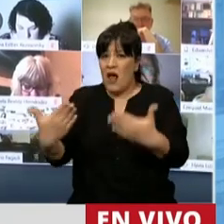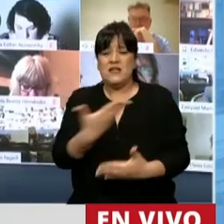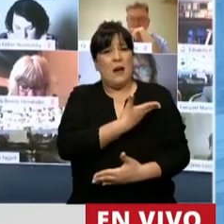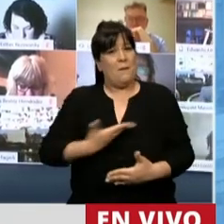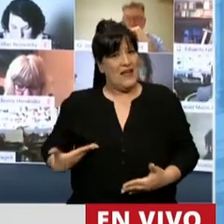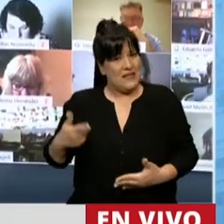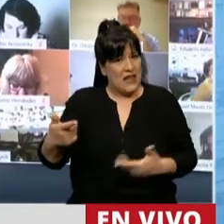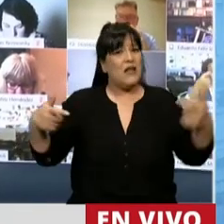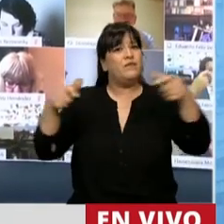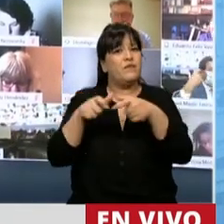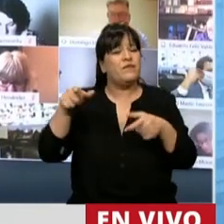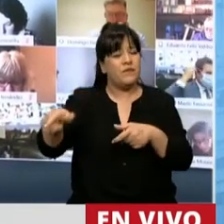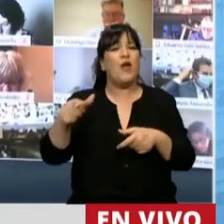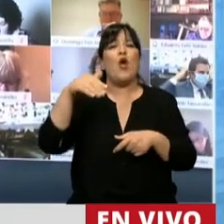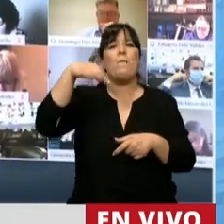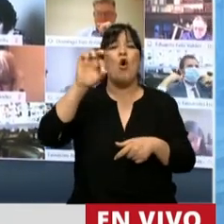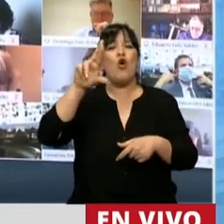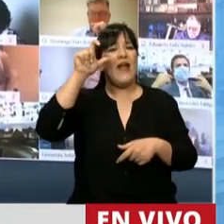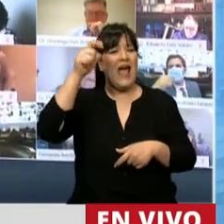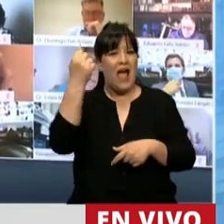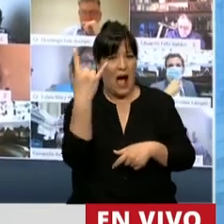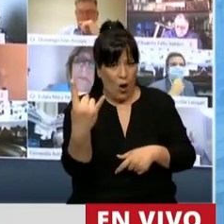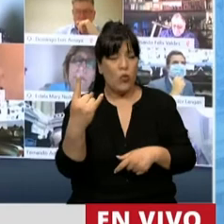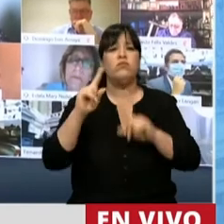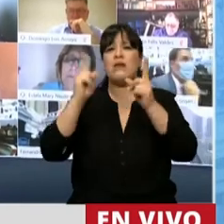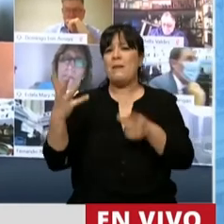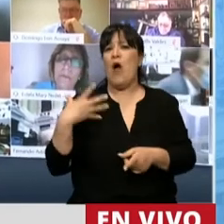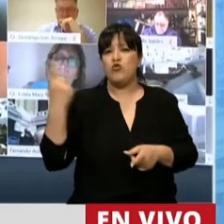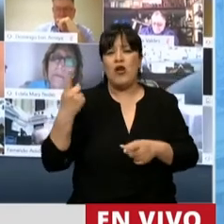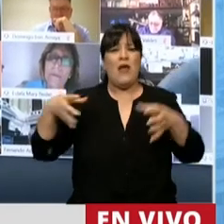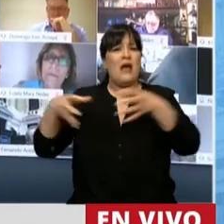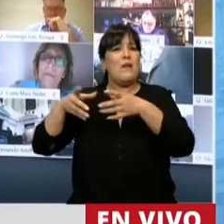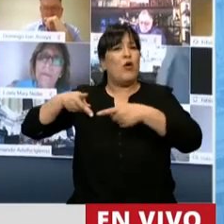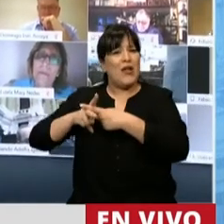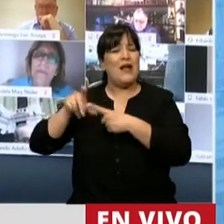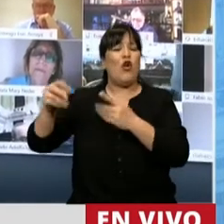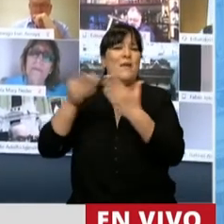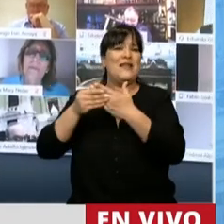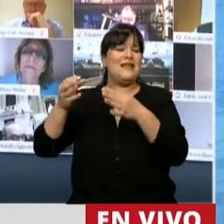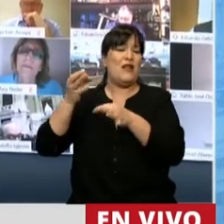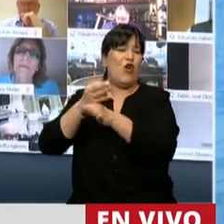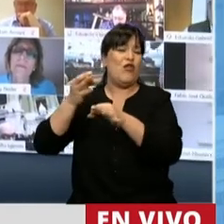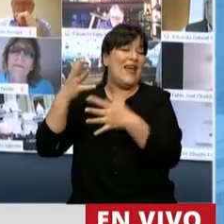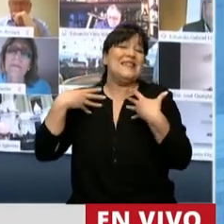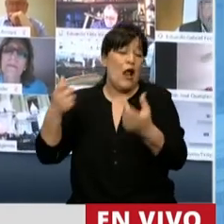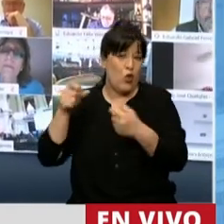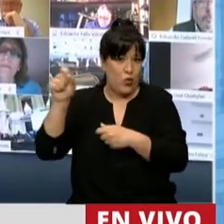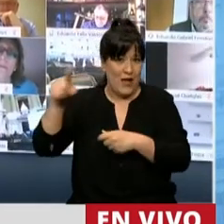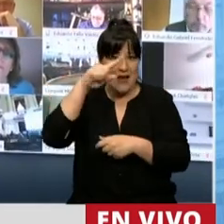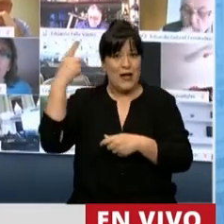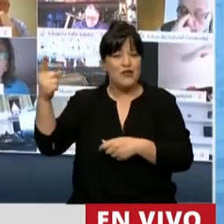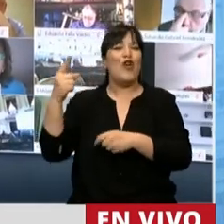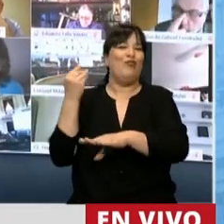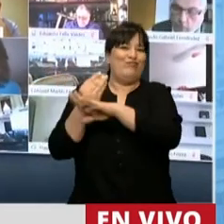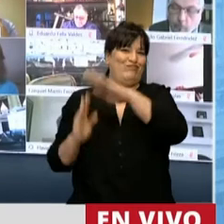Comisión de Legislación General, a la Cecilia Moró, a las autoridades y equipos técnicos del Ministerio de Salud de la Nación, conducido por el